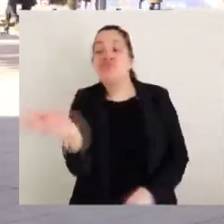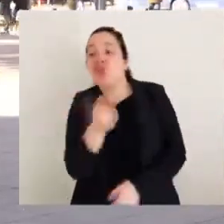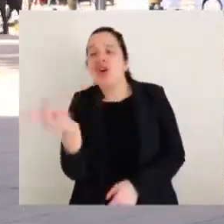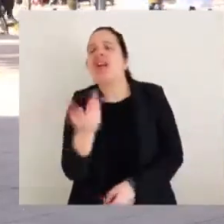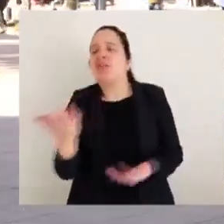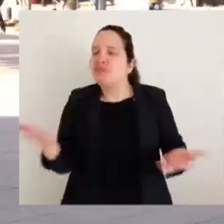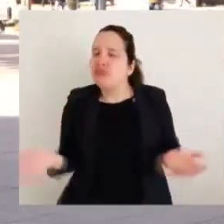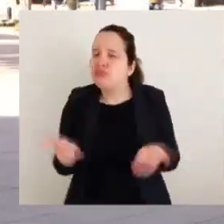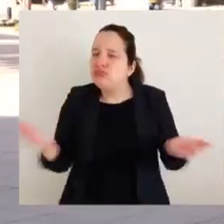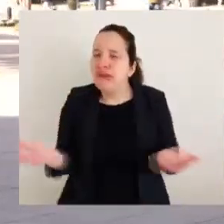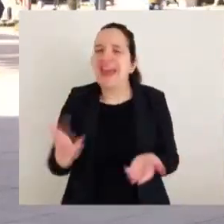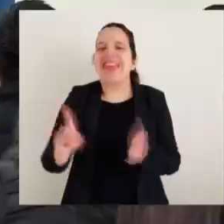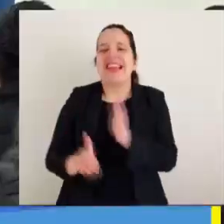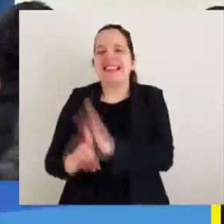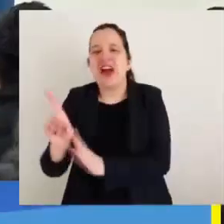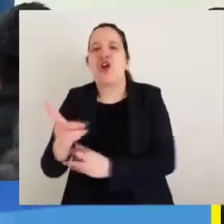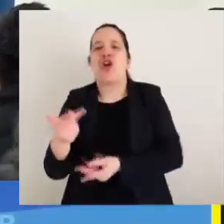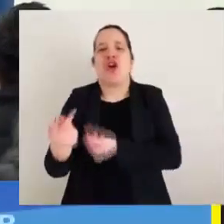económico local.